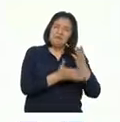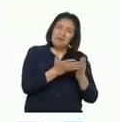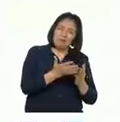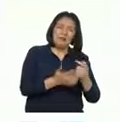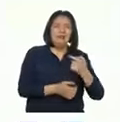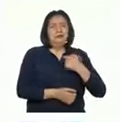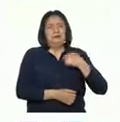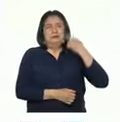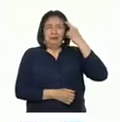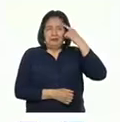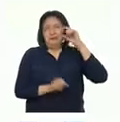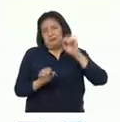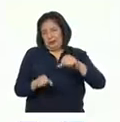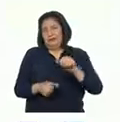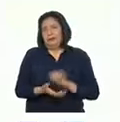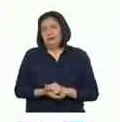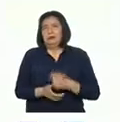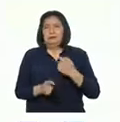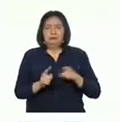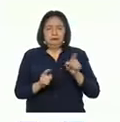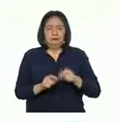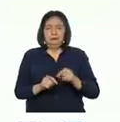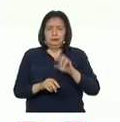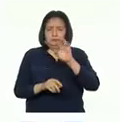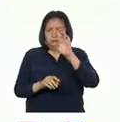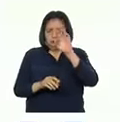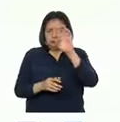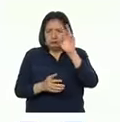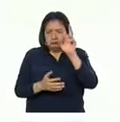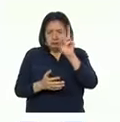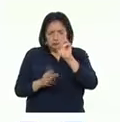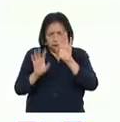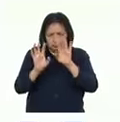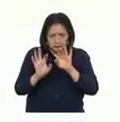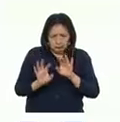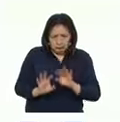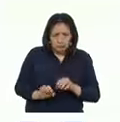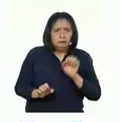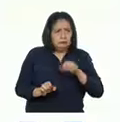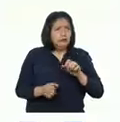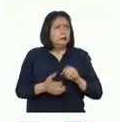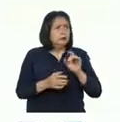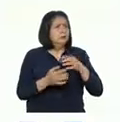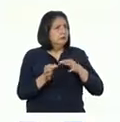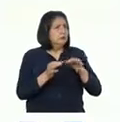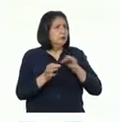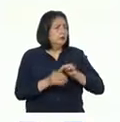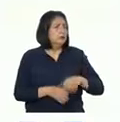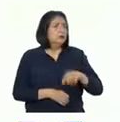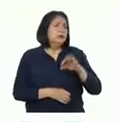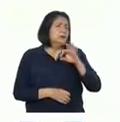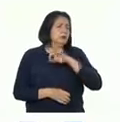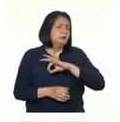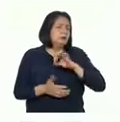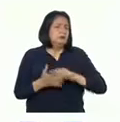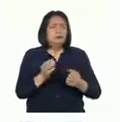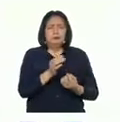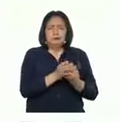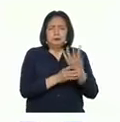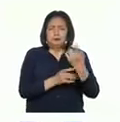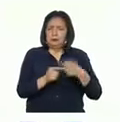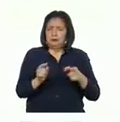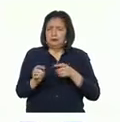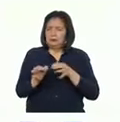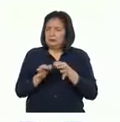de mi predicción se cumplió, porque el texto sí habla de los beneficios de las plantas. Pero cuando el texto